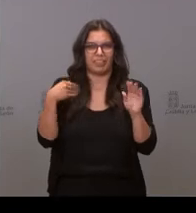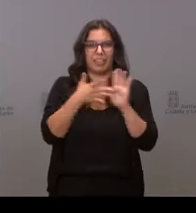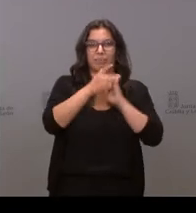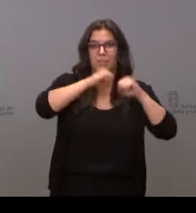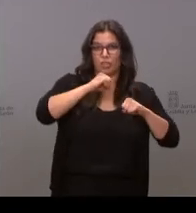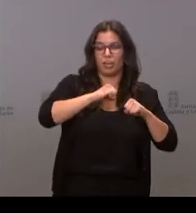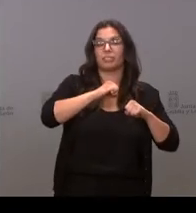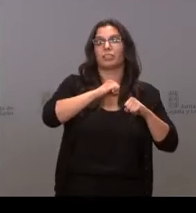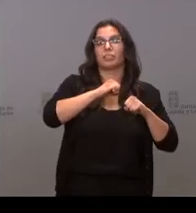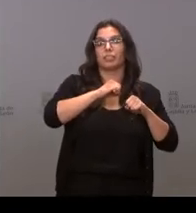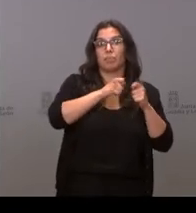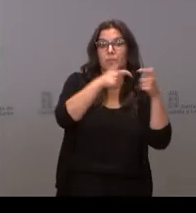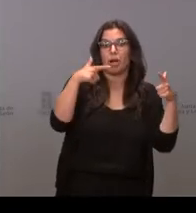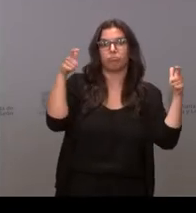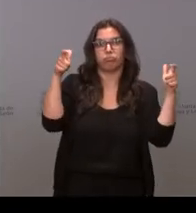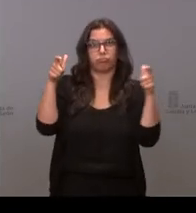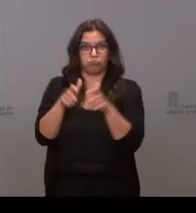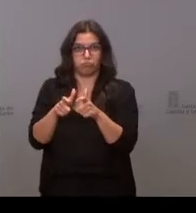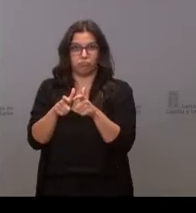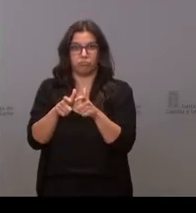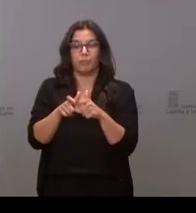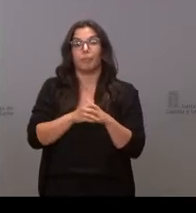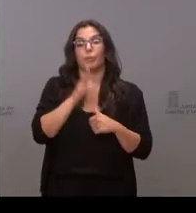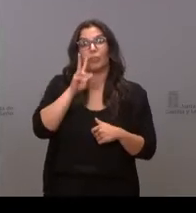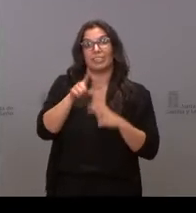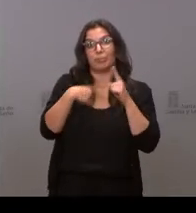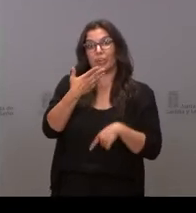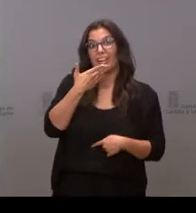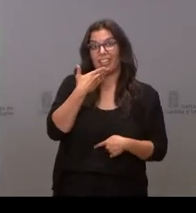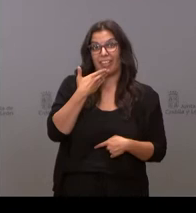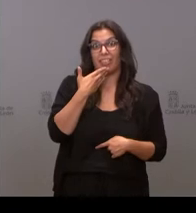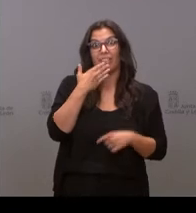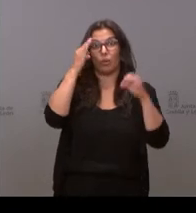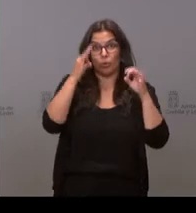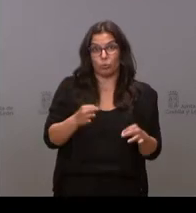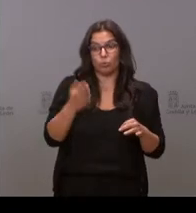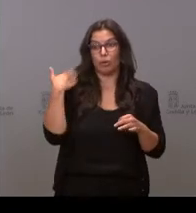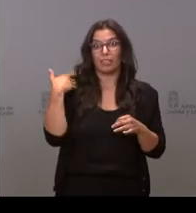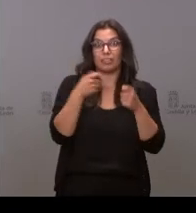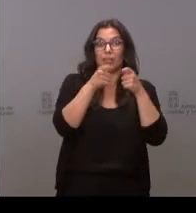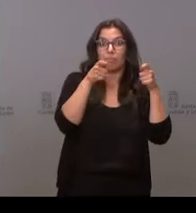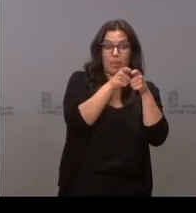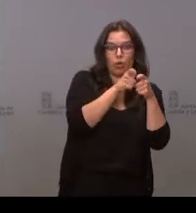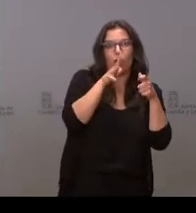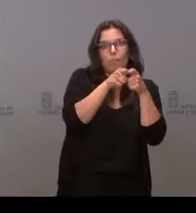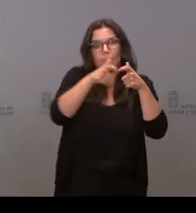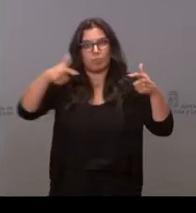-39 106 a 91 y en la franja 15-29 de 157 a 312 esos son los números